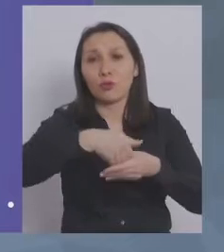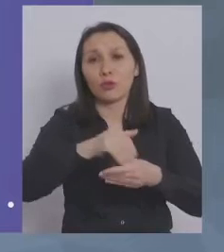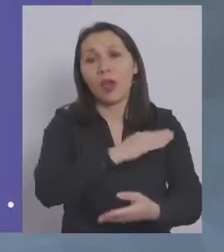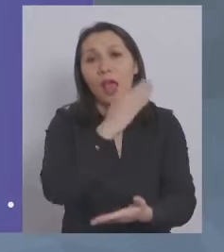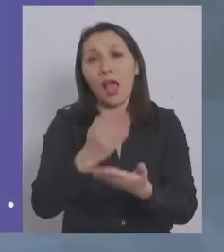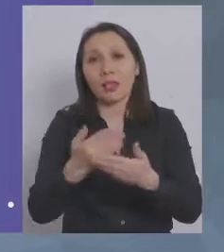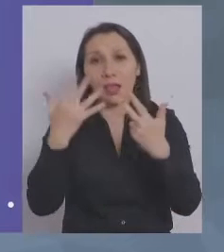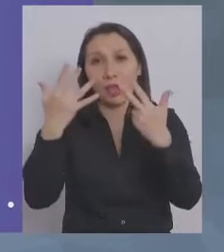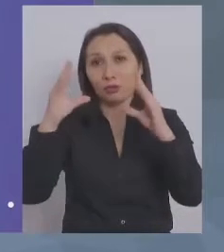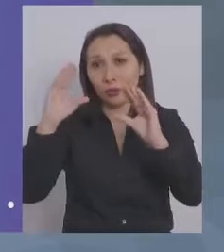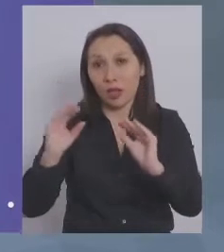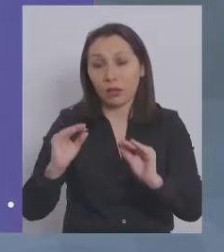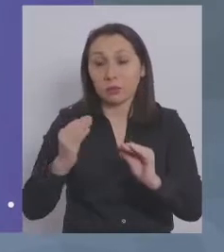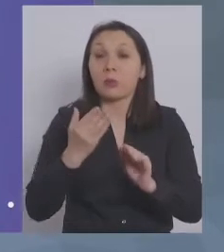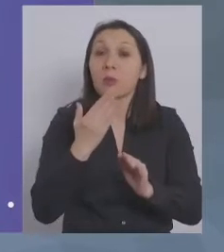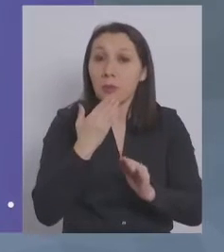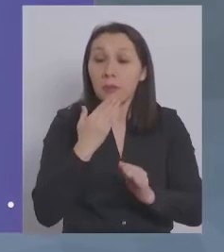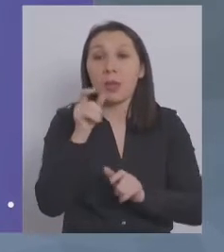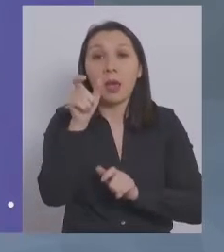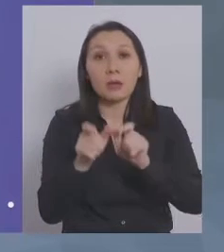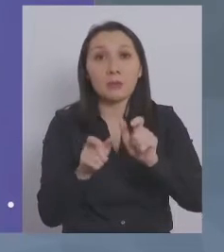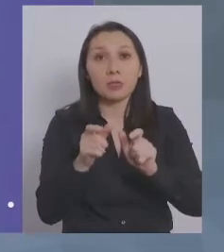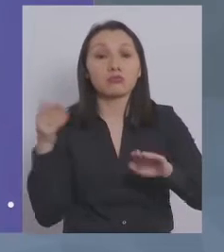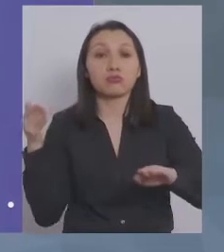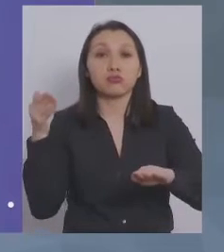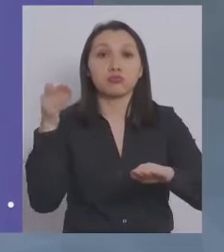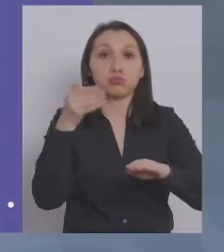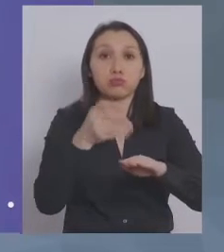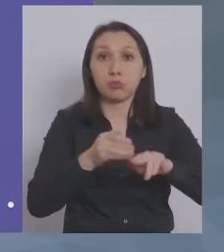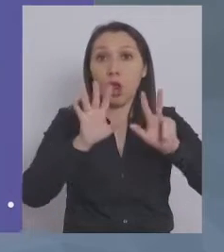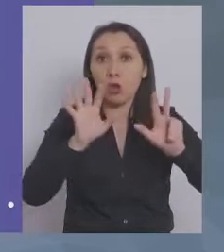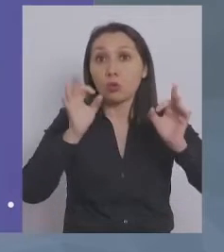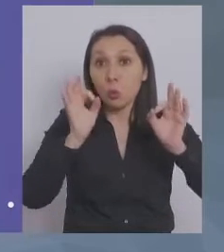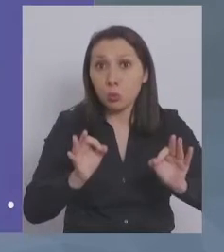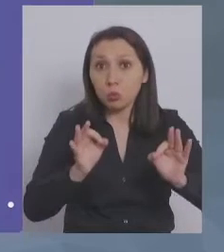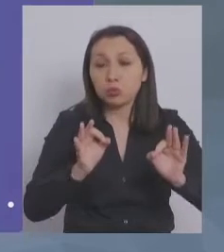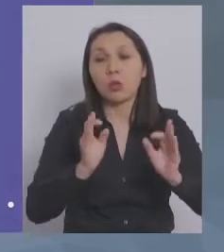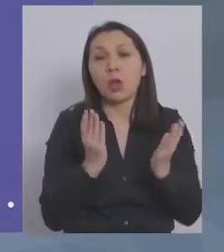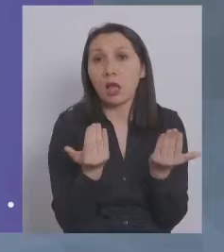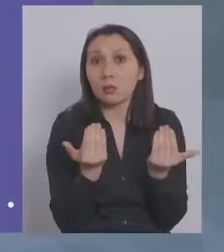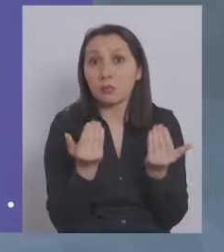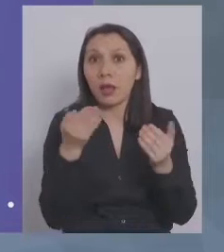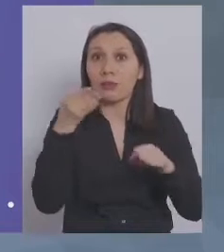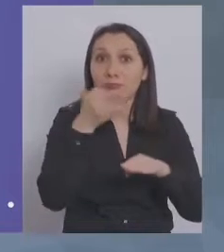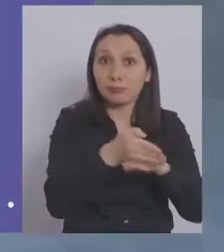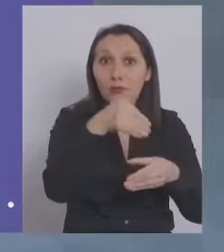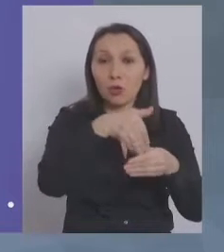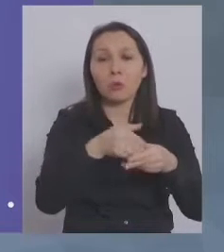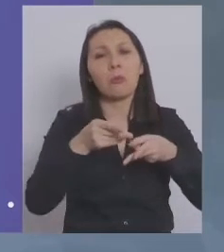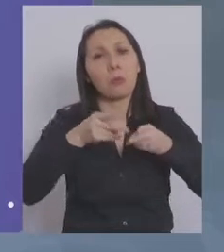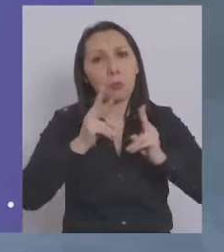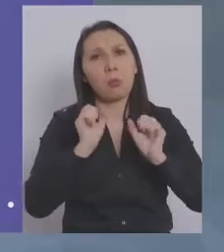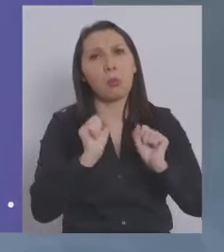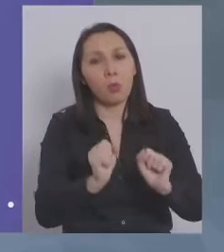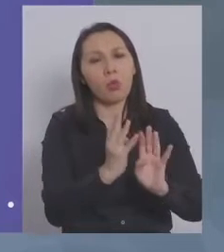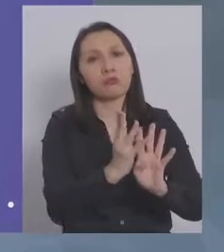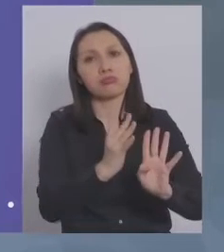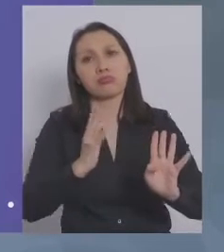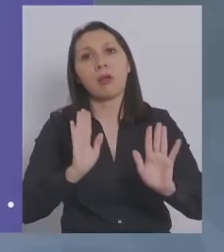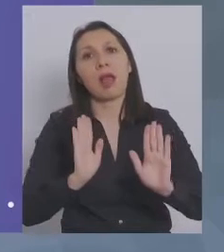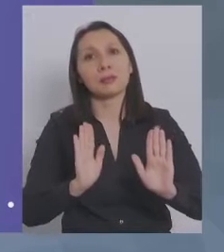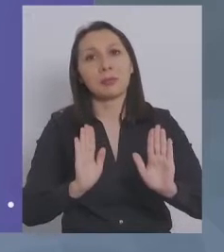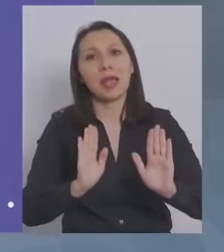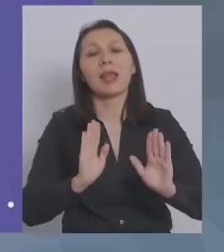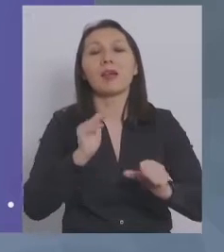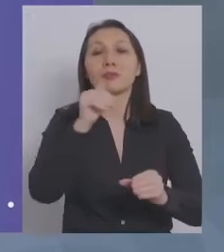hasta las 8 de la noche, incluso todas las personas que lleguen a las 8 de la noche todavía esperando para votar van a poder ejercer su